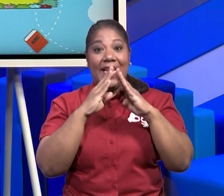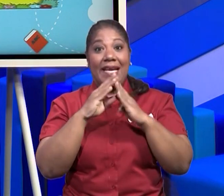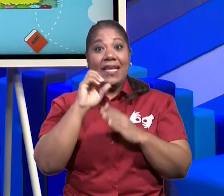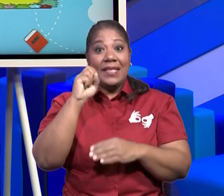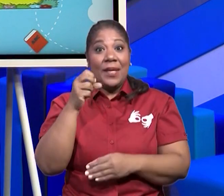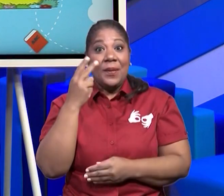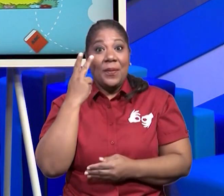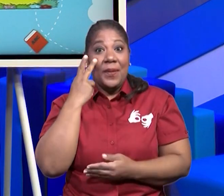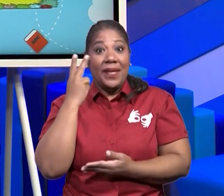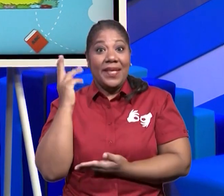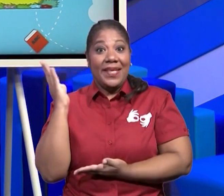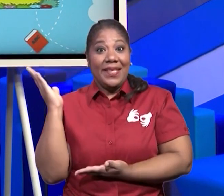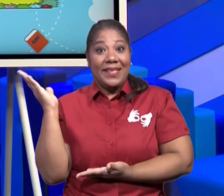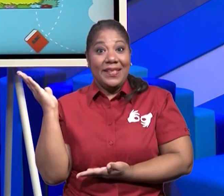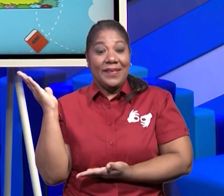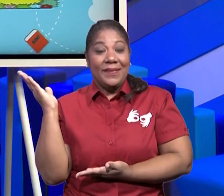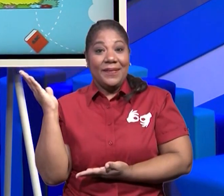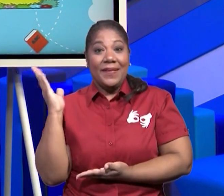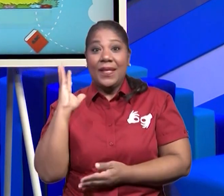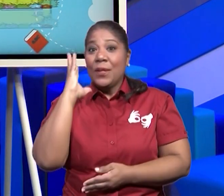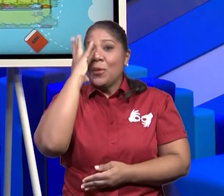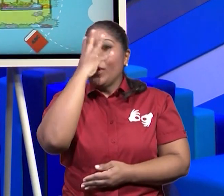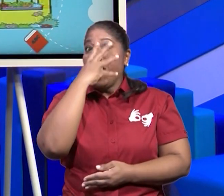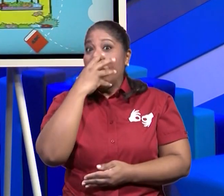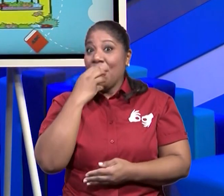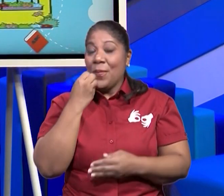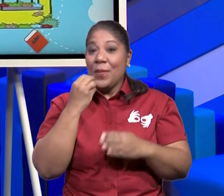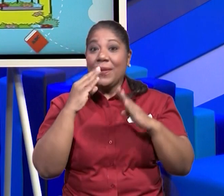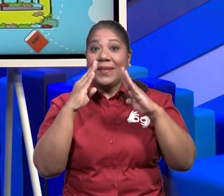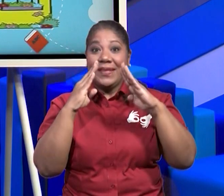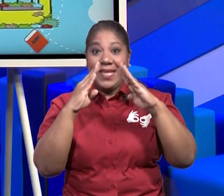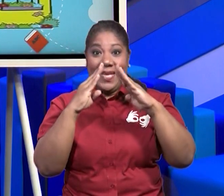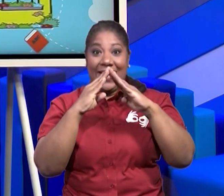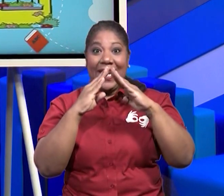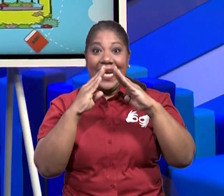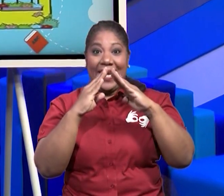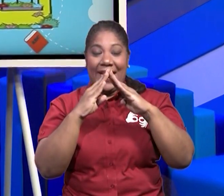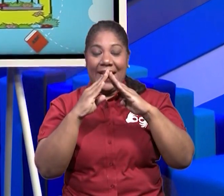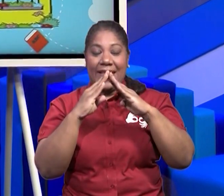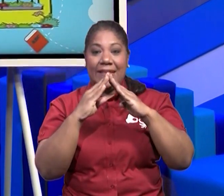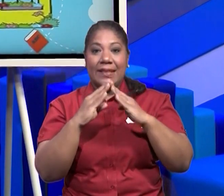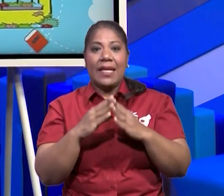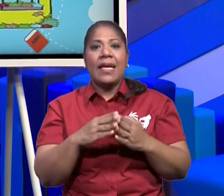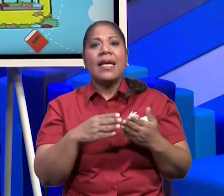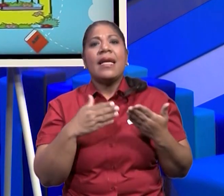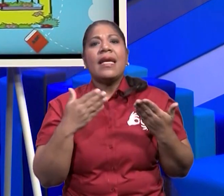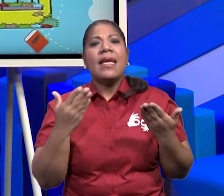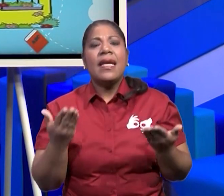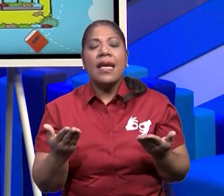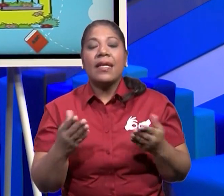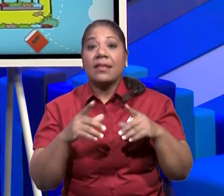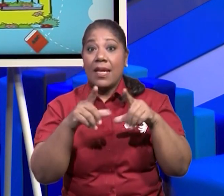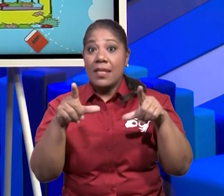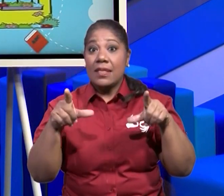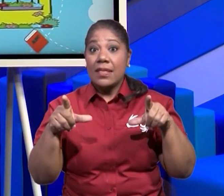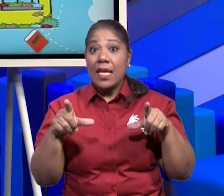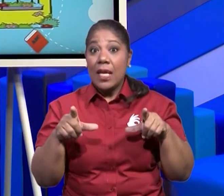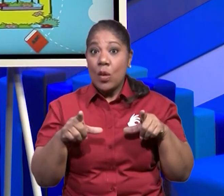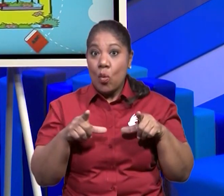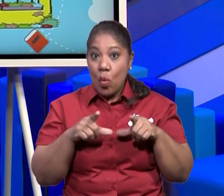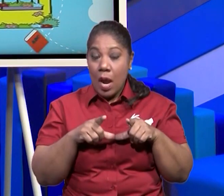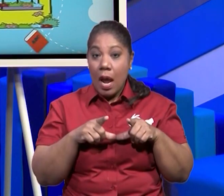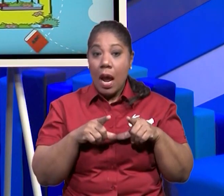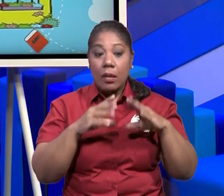pantalla una hermosa vivienda. Una vivienda es un lugar donde